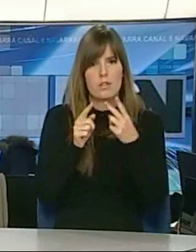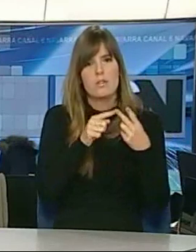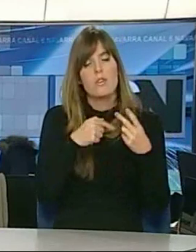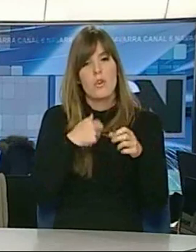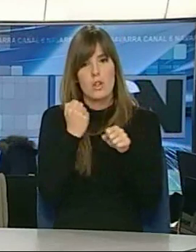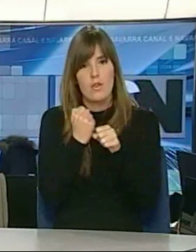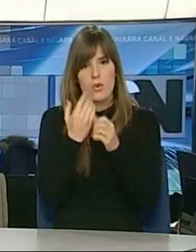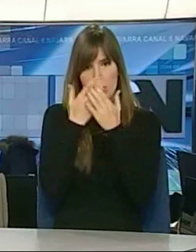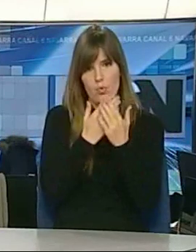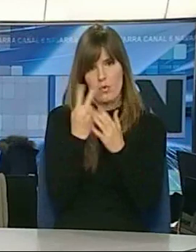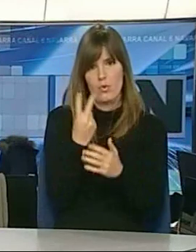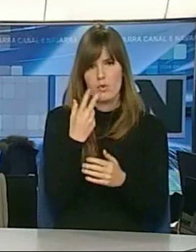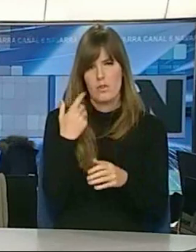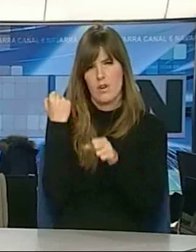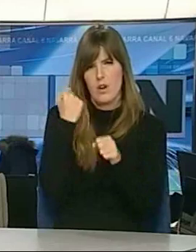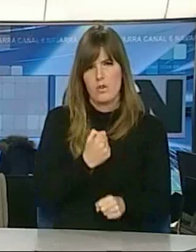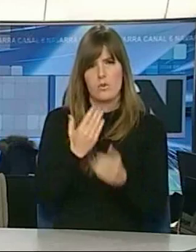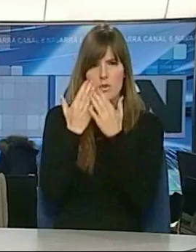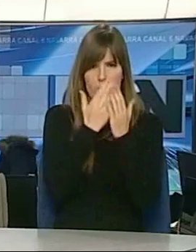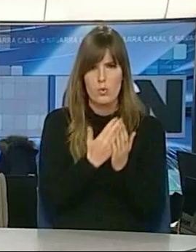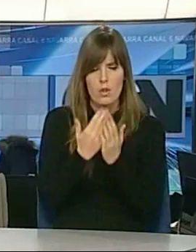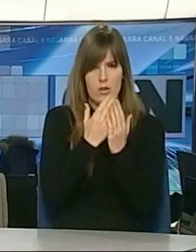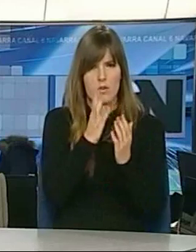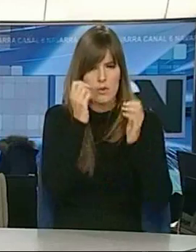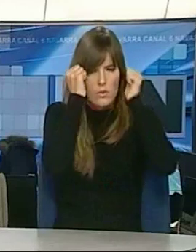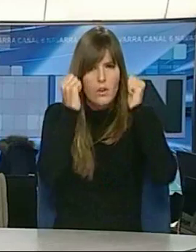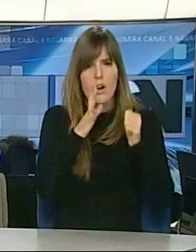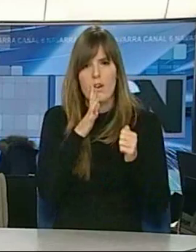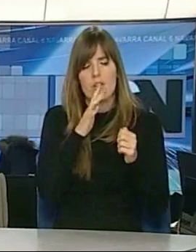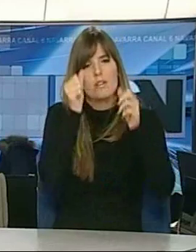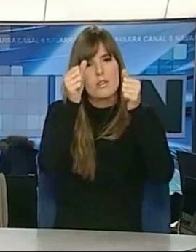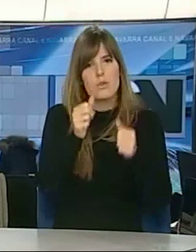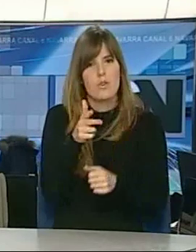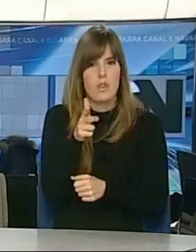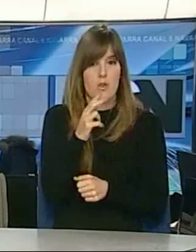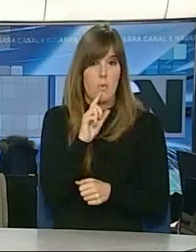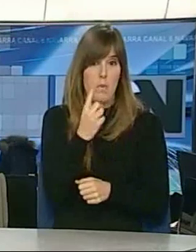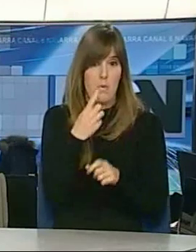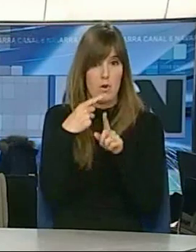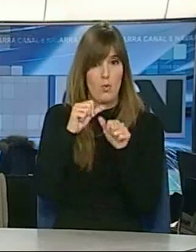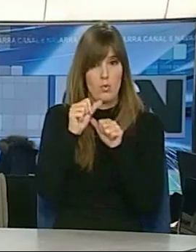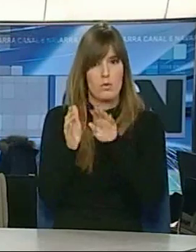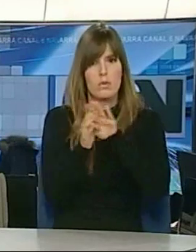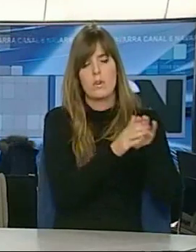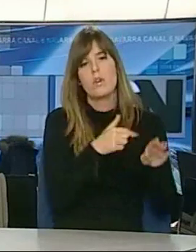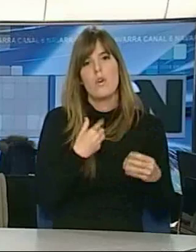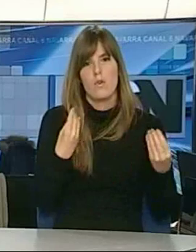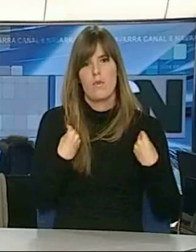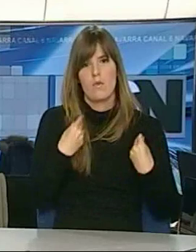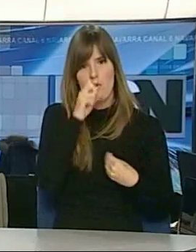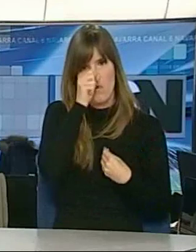estudiar. Llevo ya tiempo estudiando también y he apuntado ahora derecho y es en primero. Porque estoy viviendo en Bulgaria